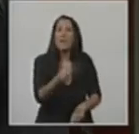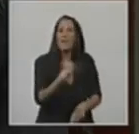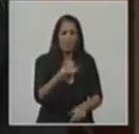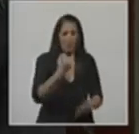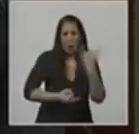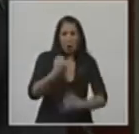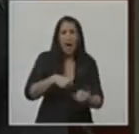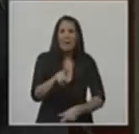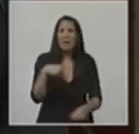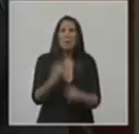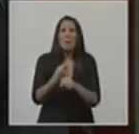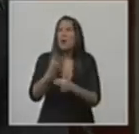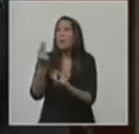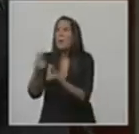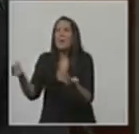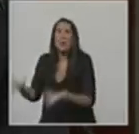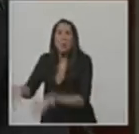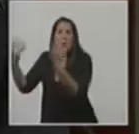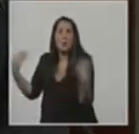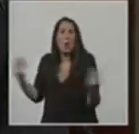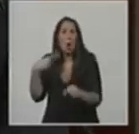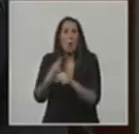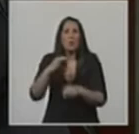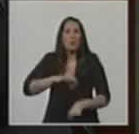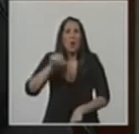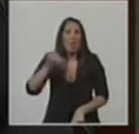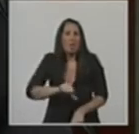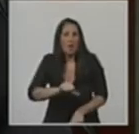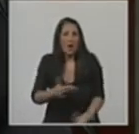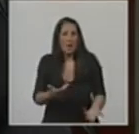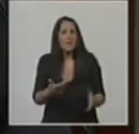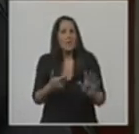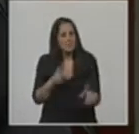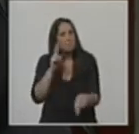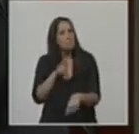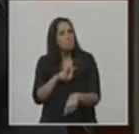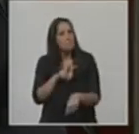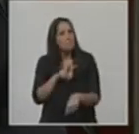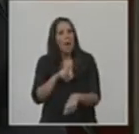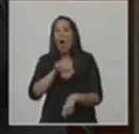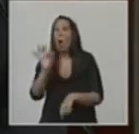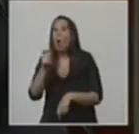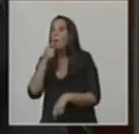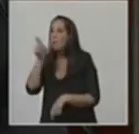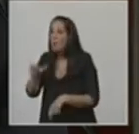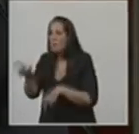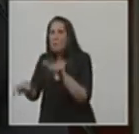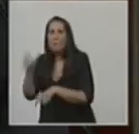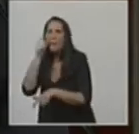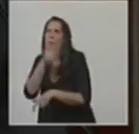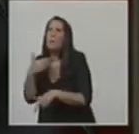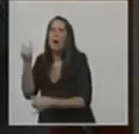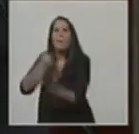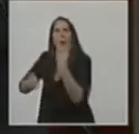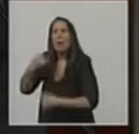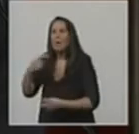O esos padres que no podían conciliar el sueño hasta que sus hijos volvían a casa por la inseguridad en la